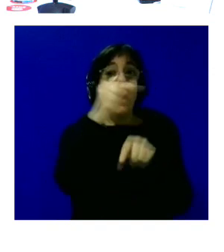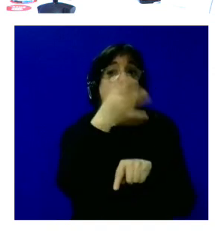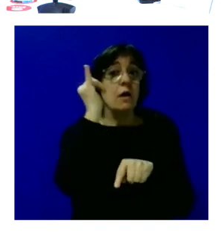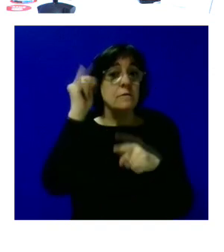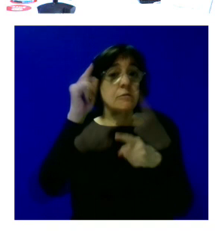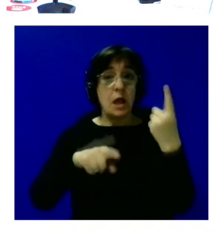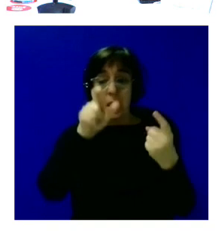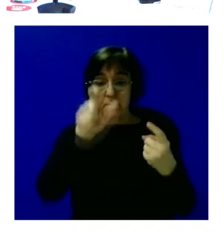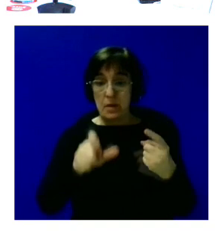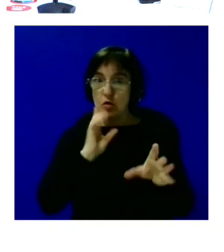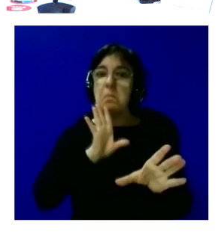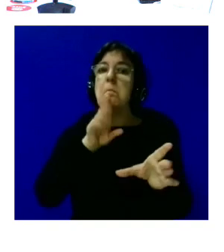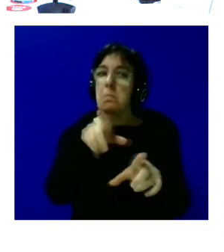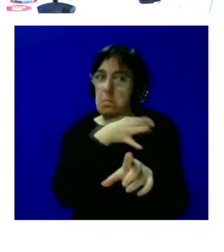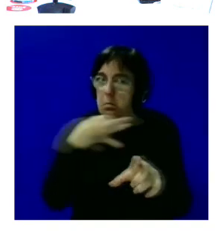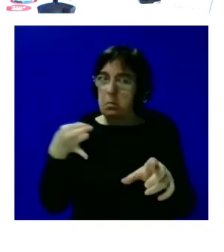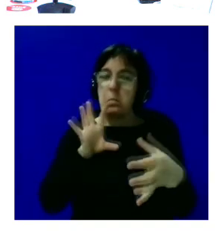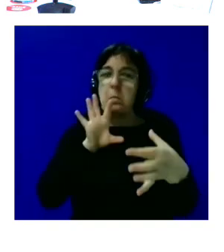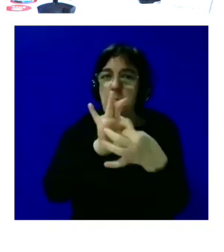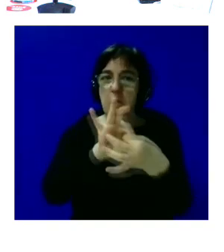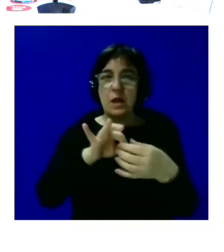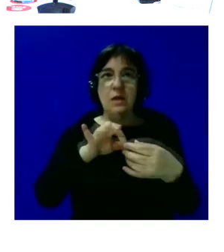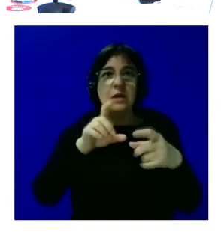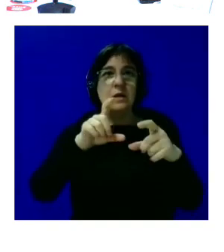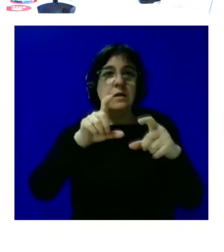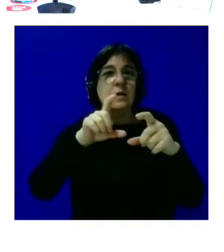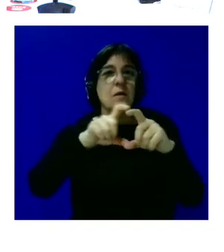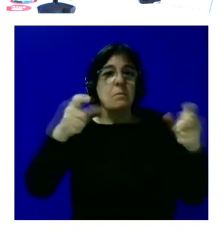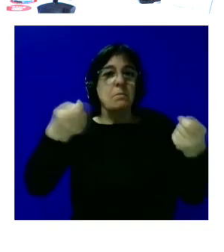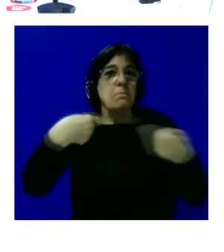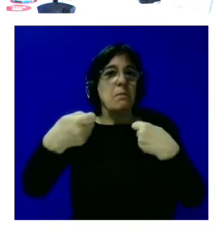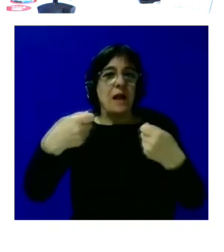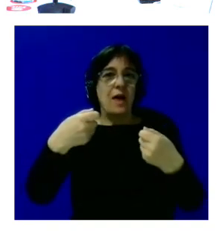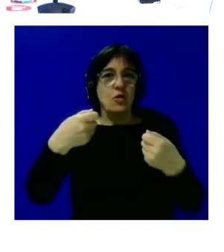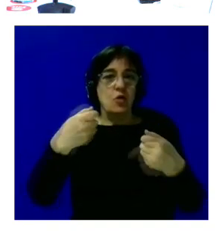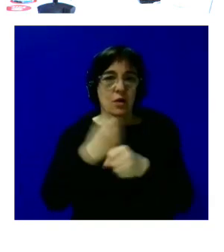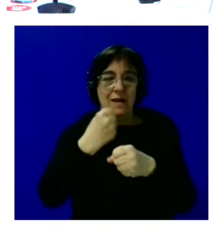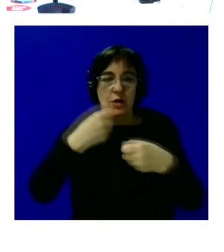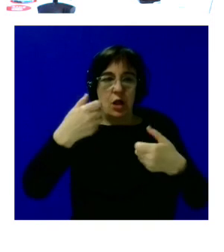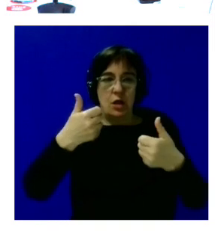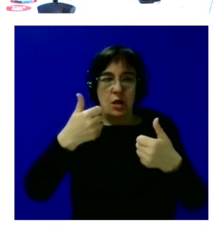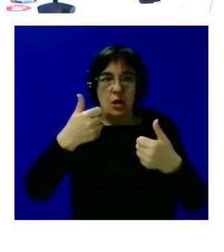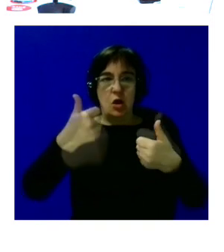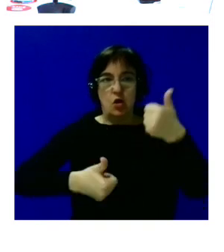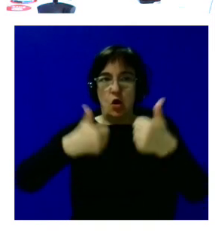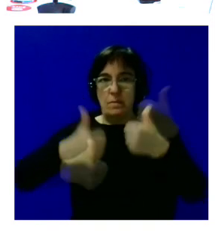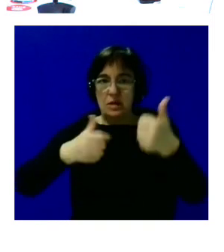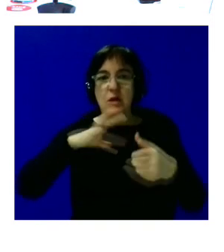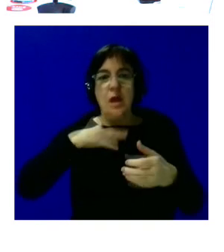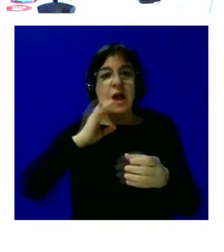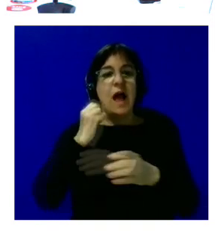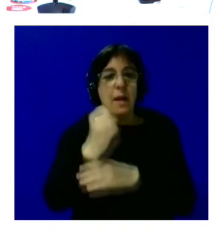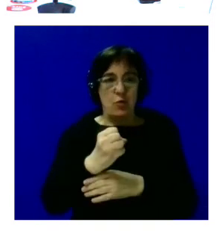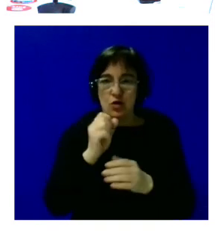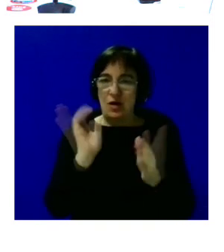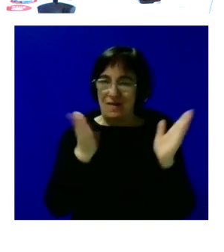la persona encaja con las ofertas del trabajo de un mercado laboral competitivo pues ya empezaríamos con la fase de apoyo en el puesto de trabajo y